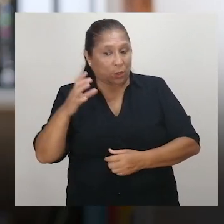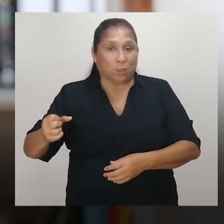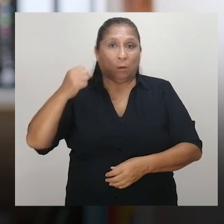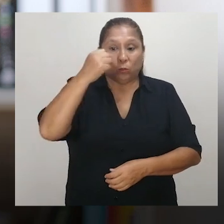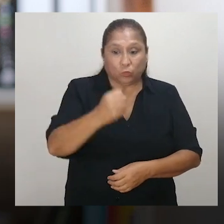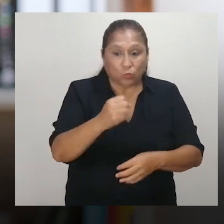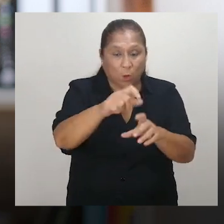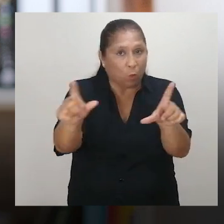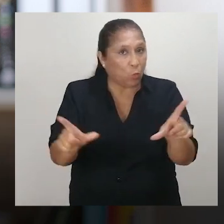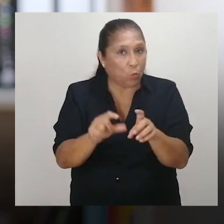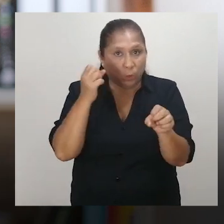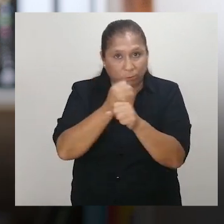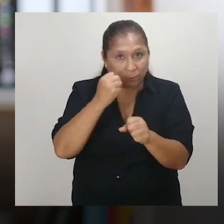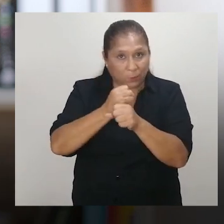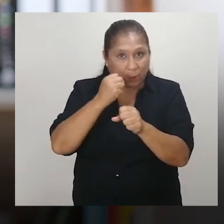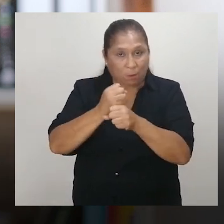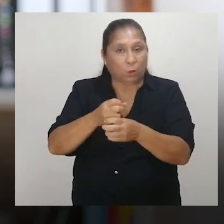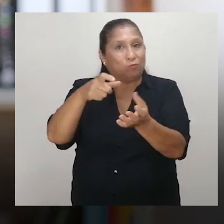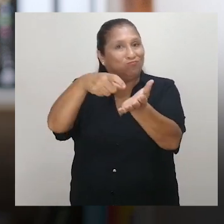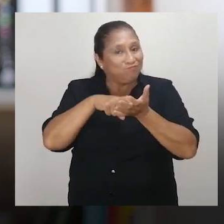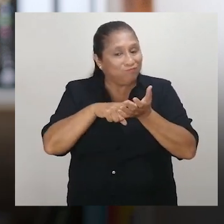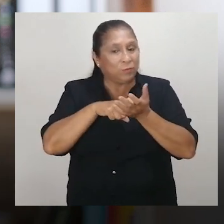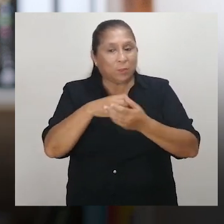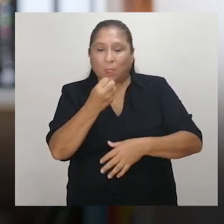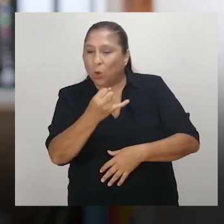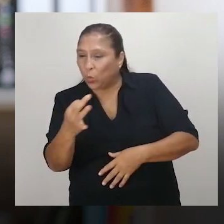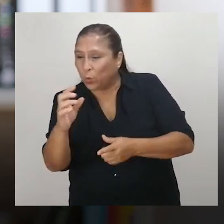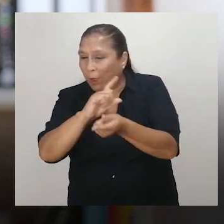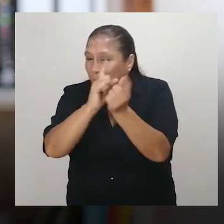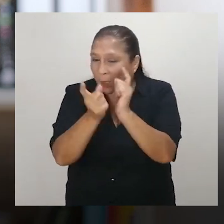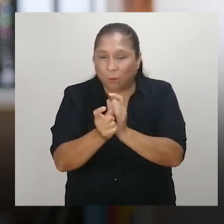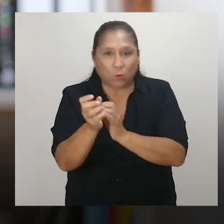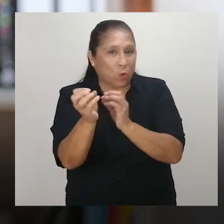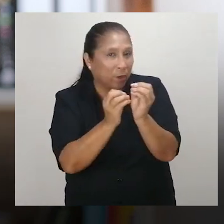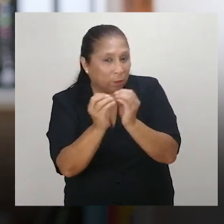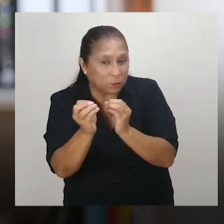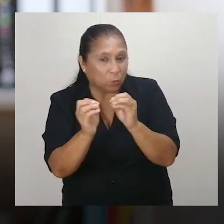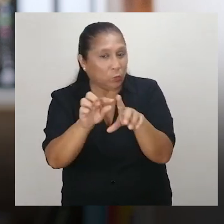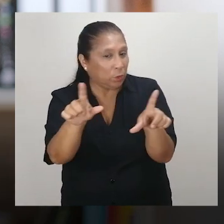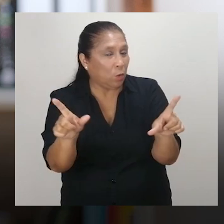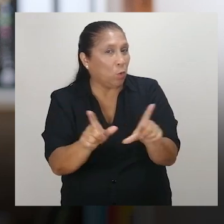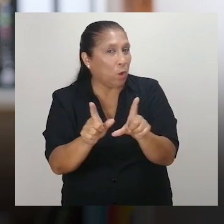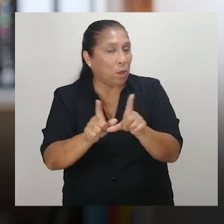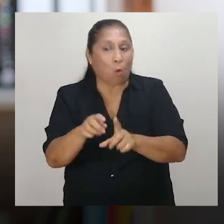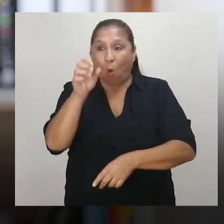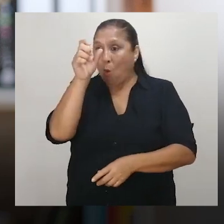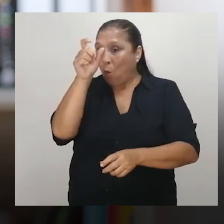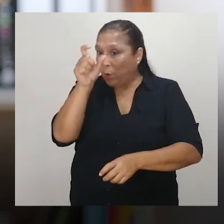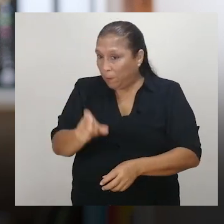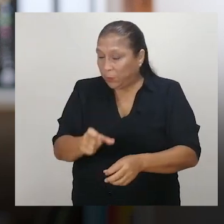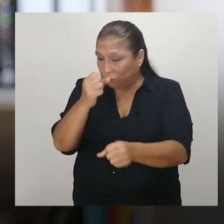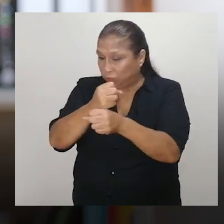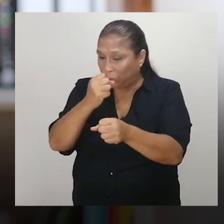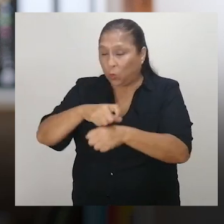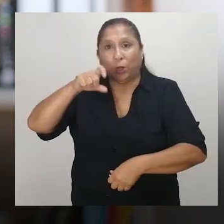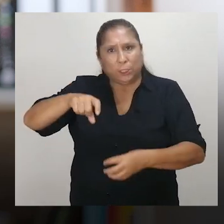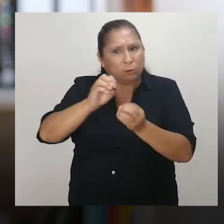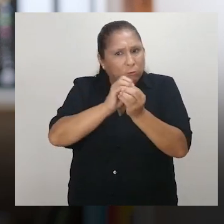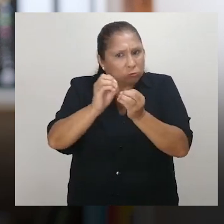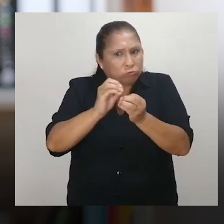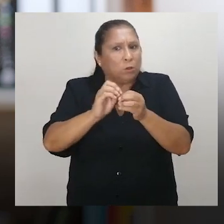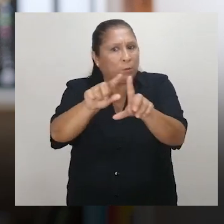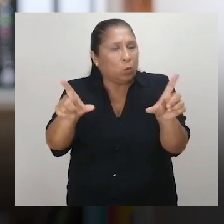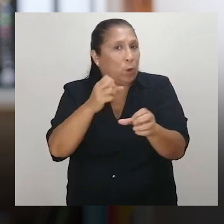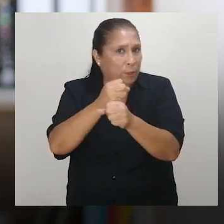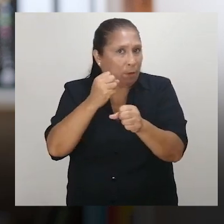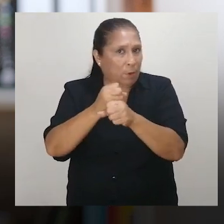Cuando una persona que postula a un puesto de trabajo requiere de alguna adecuación de condiciones o un trabajador requiere